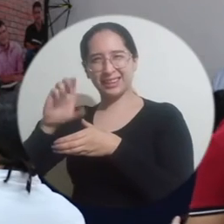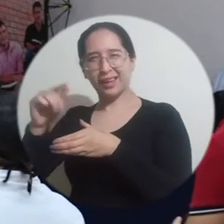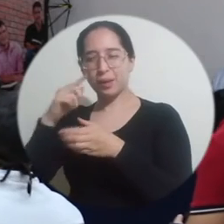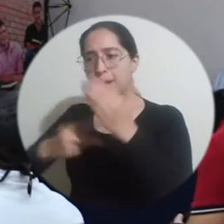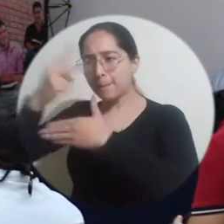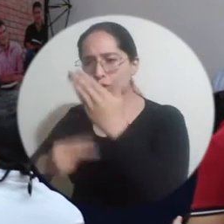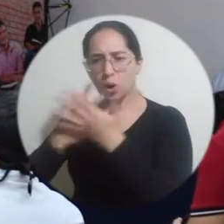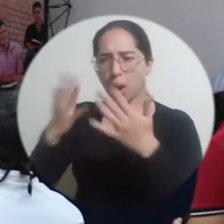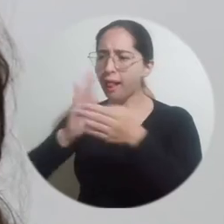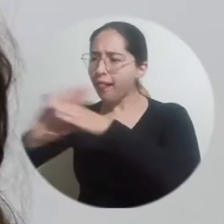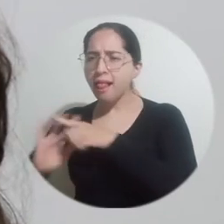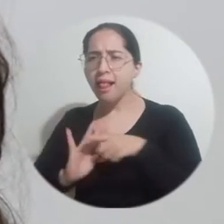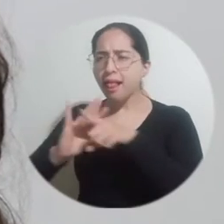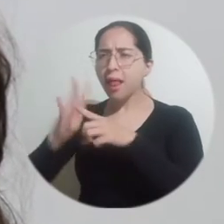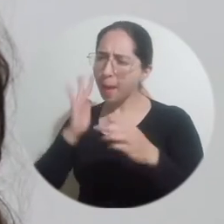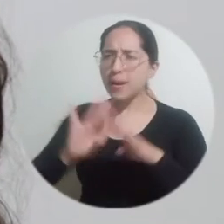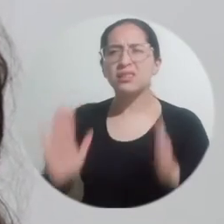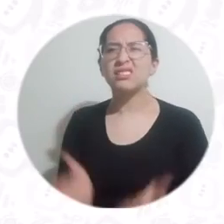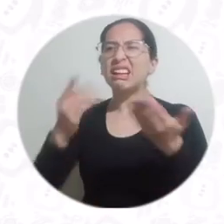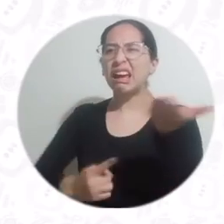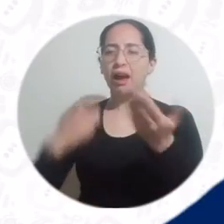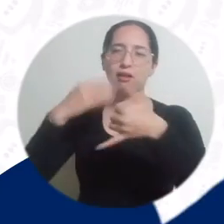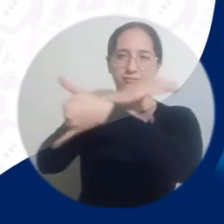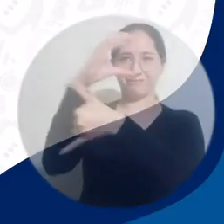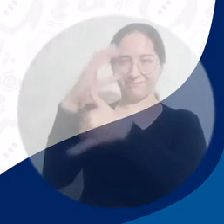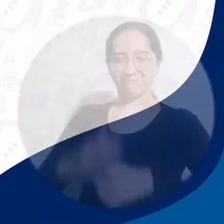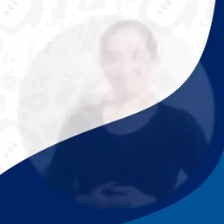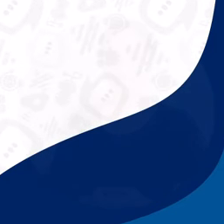para el desarrollo de proyectos en beneficio de la región Caribe.